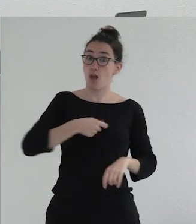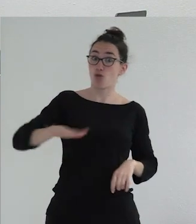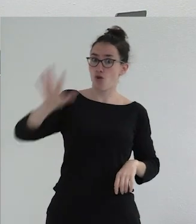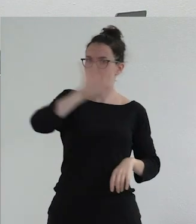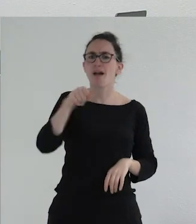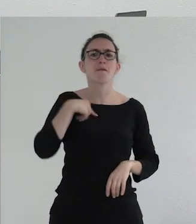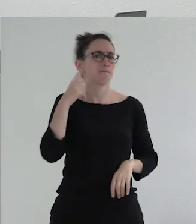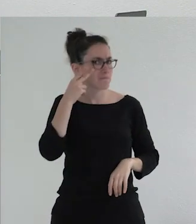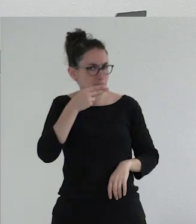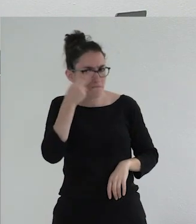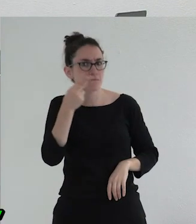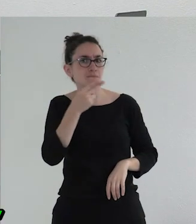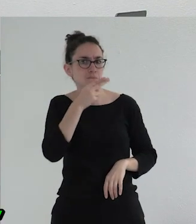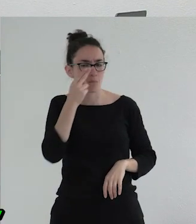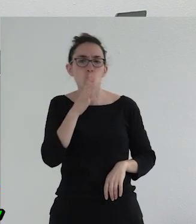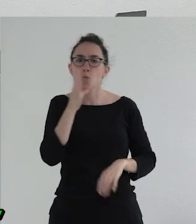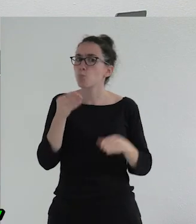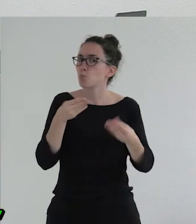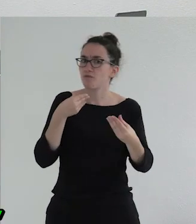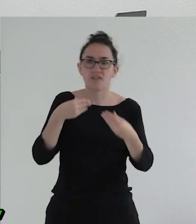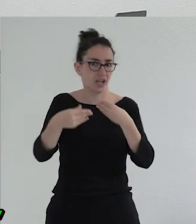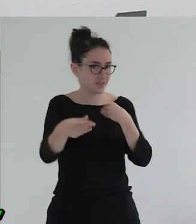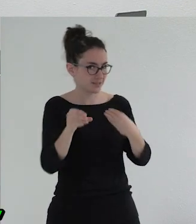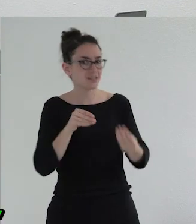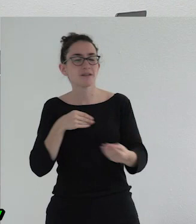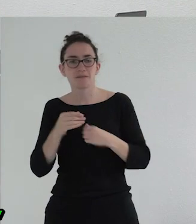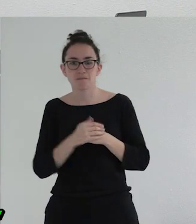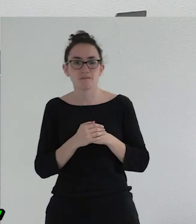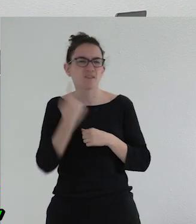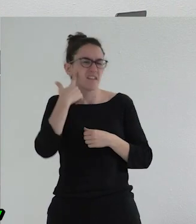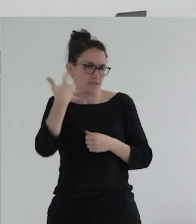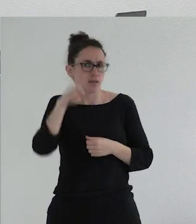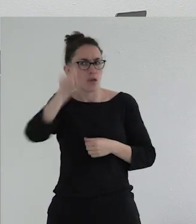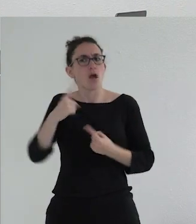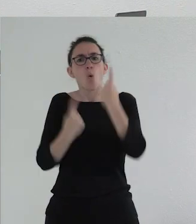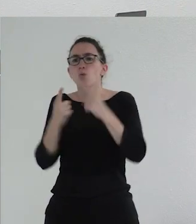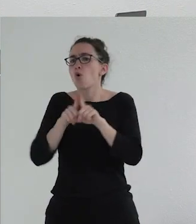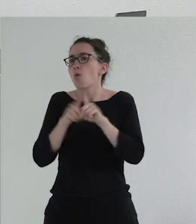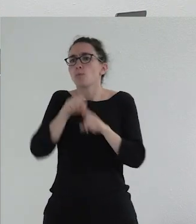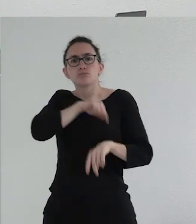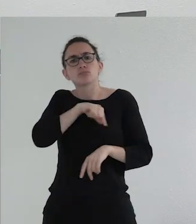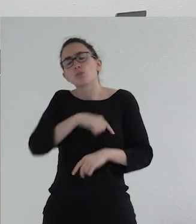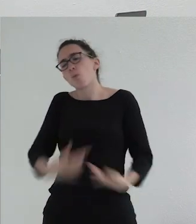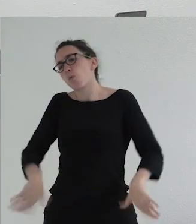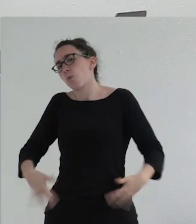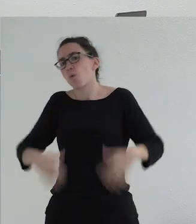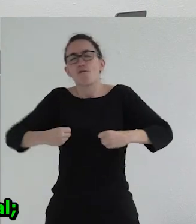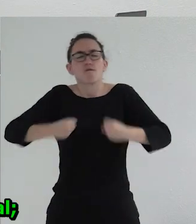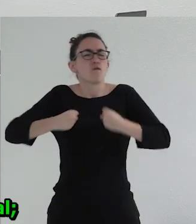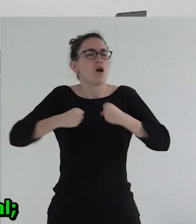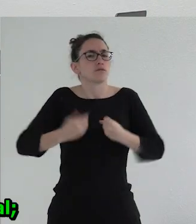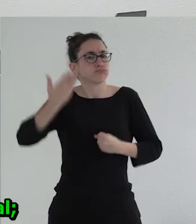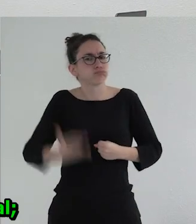porque es muy flexible. Y siendo un tema profundamente importante para muchísima gente, profundamente revelador de las